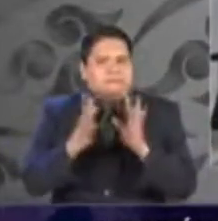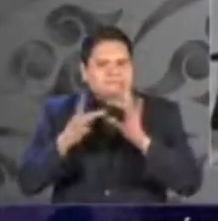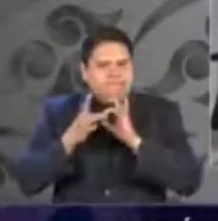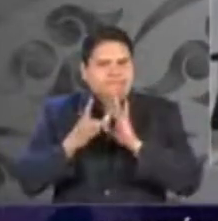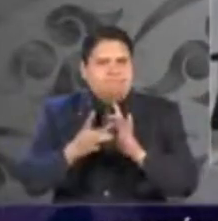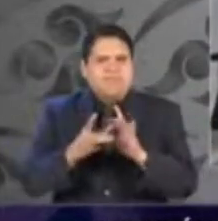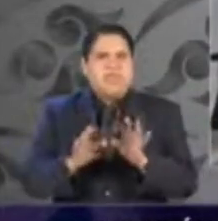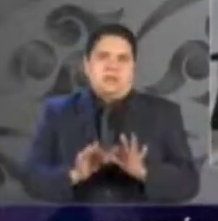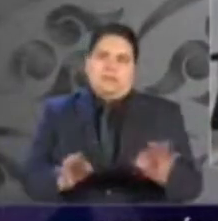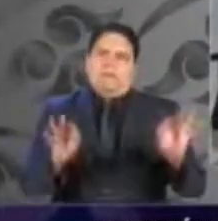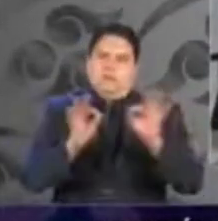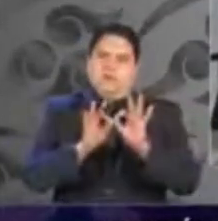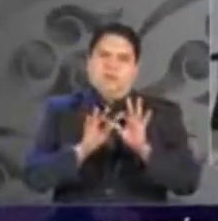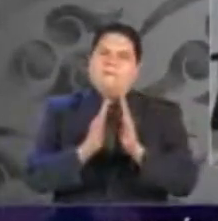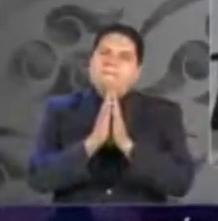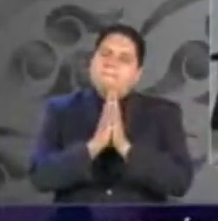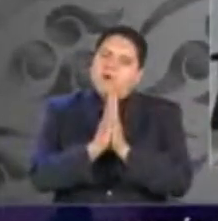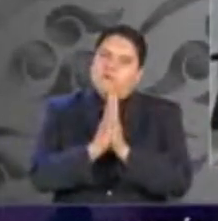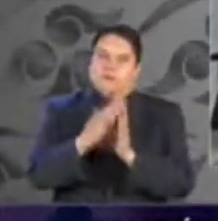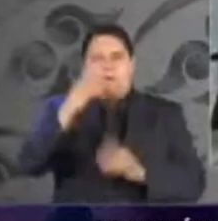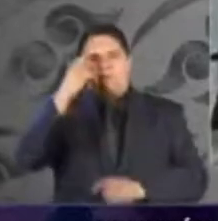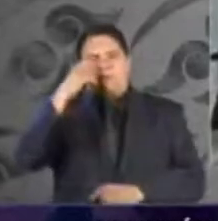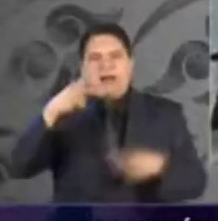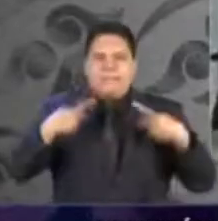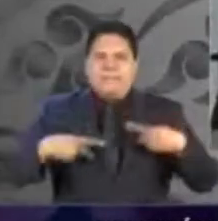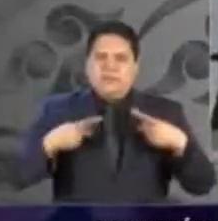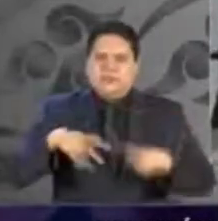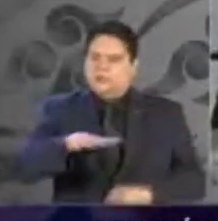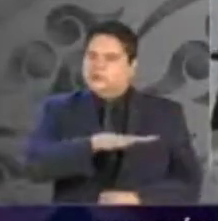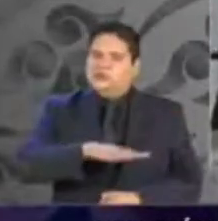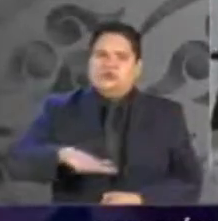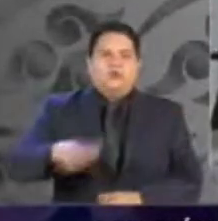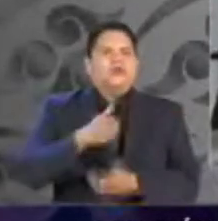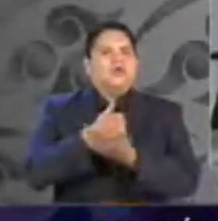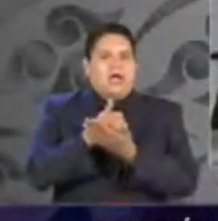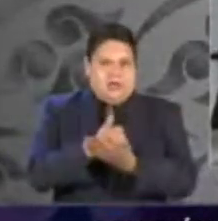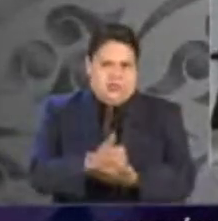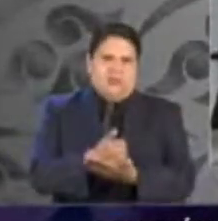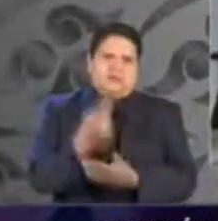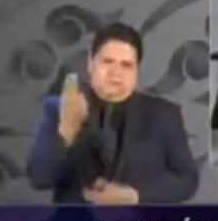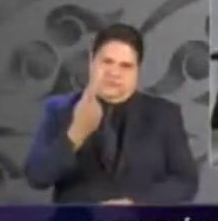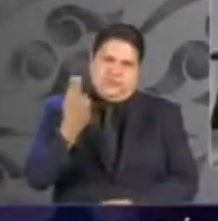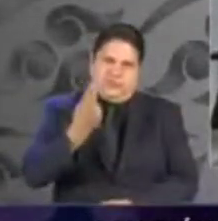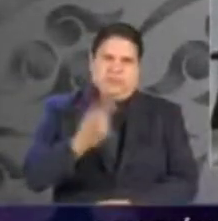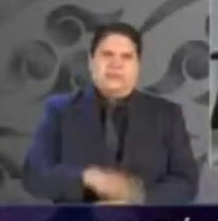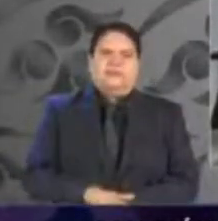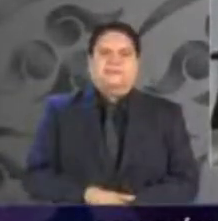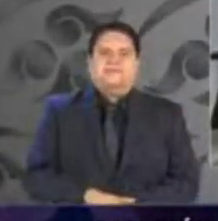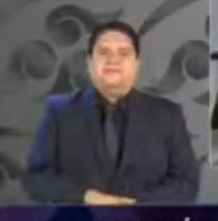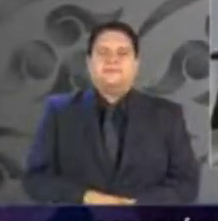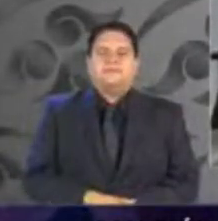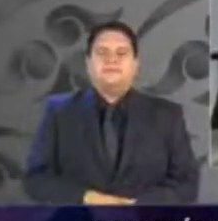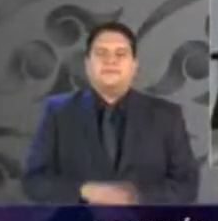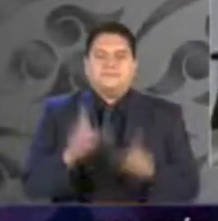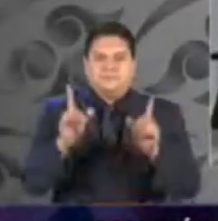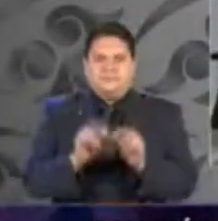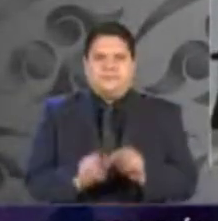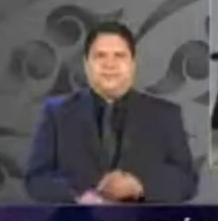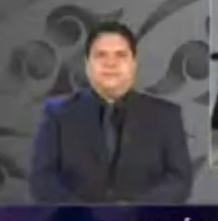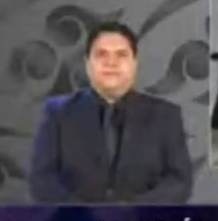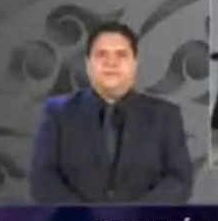esta coordinación por el bien de todos los mexicanos y las mexicanas, de todos los guanajotenses. Es cuanto,